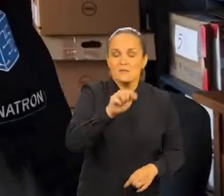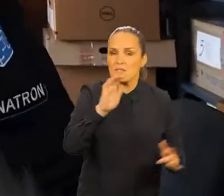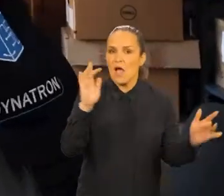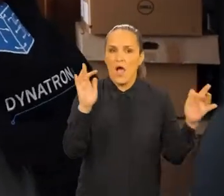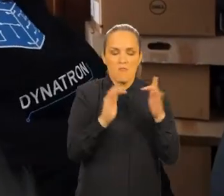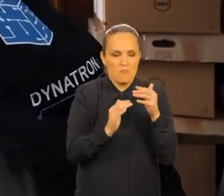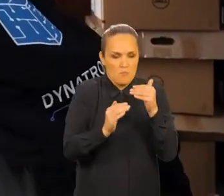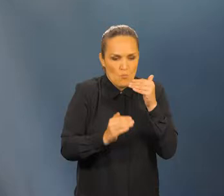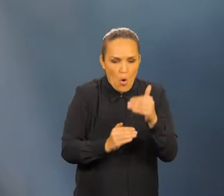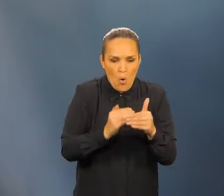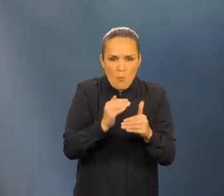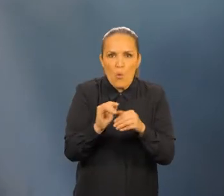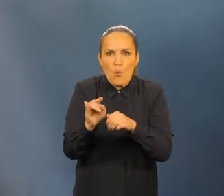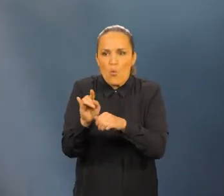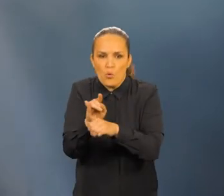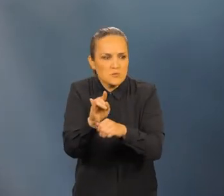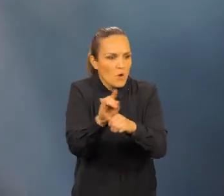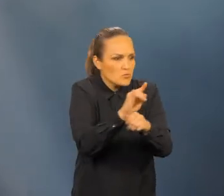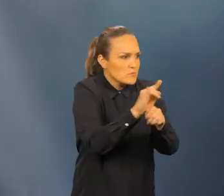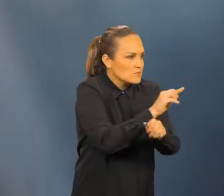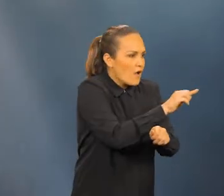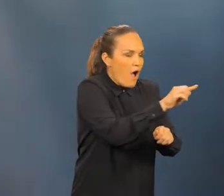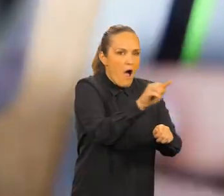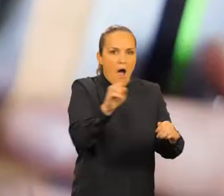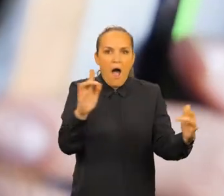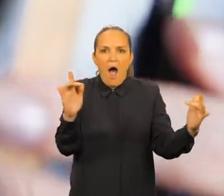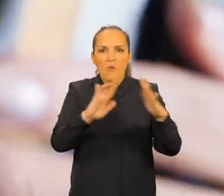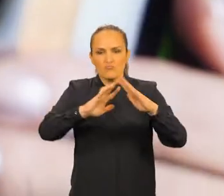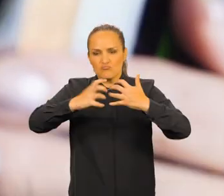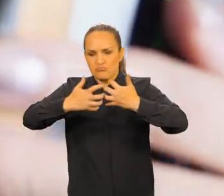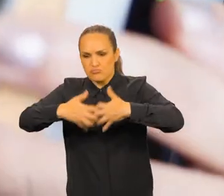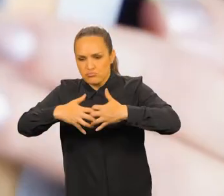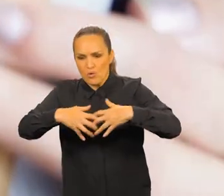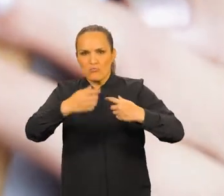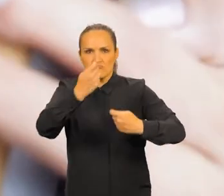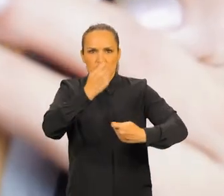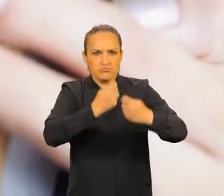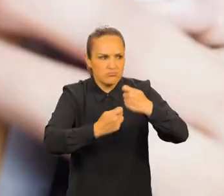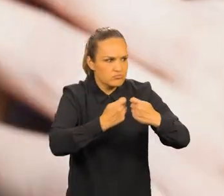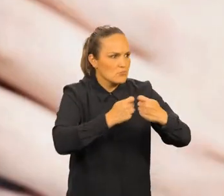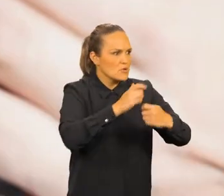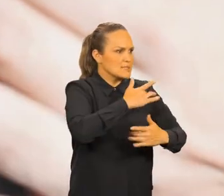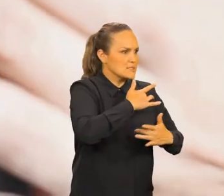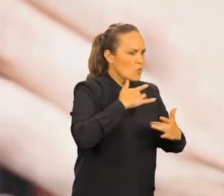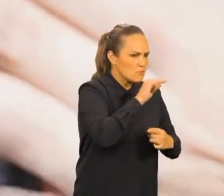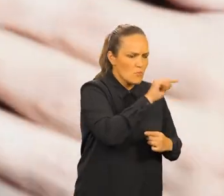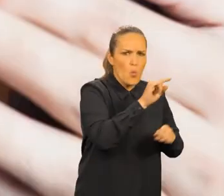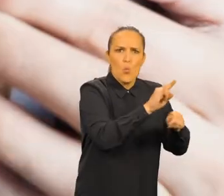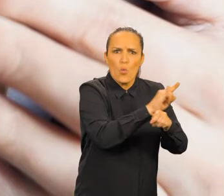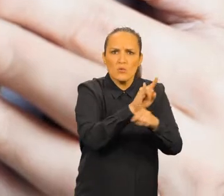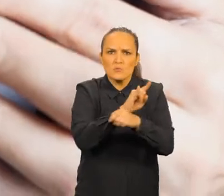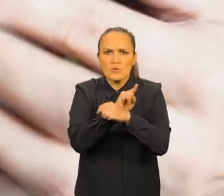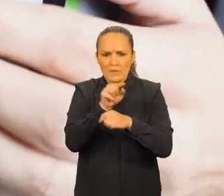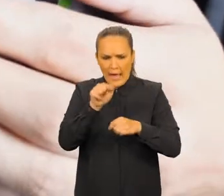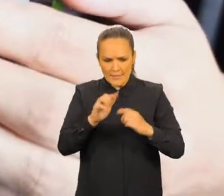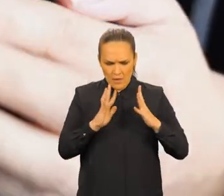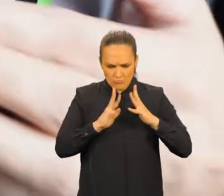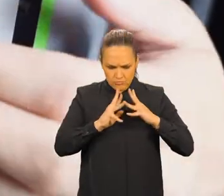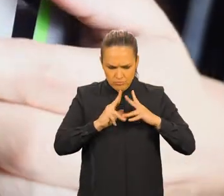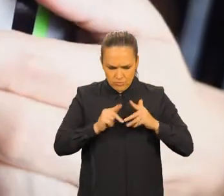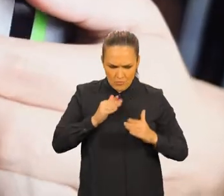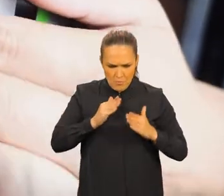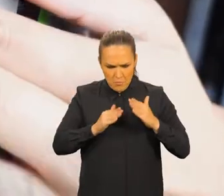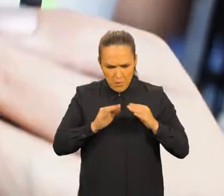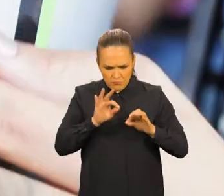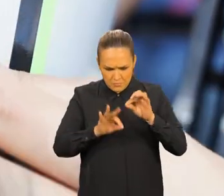aplicación tanto en la parte de industria como en la parte de mercadeo como en la parte de salud. Entonces